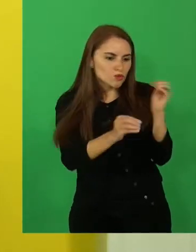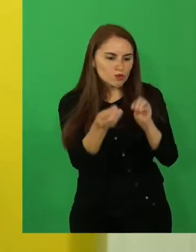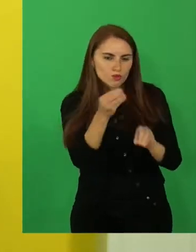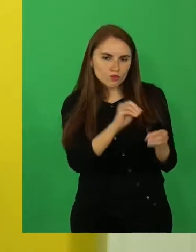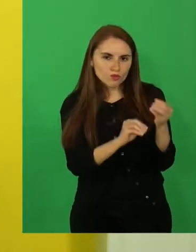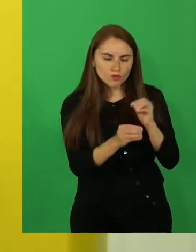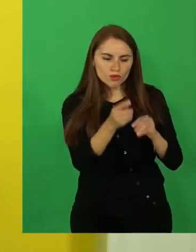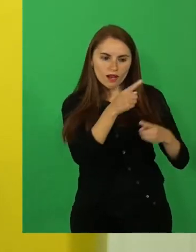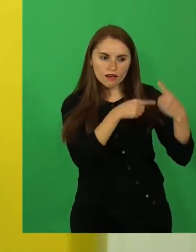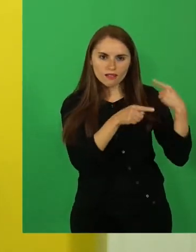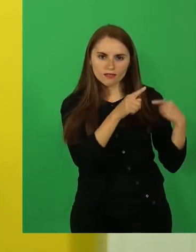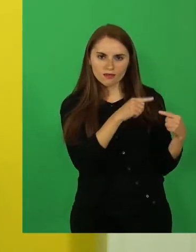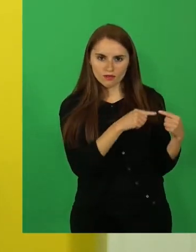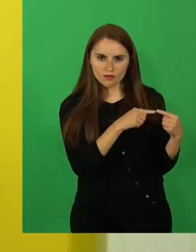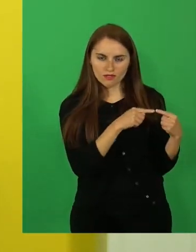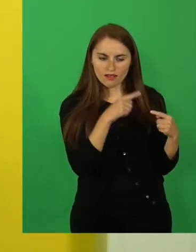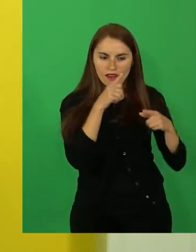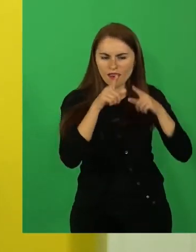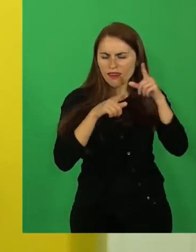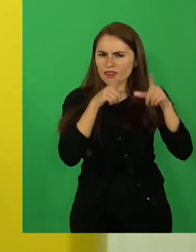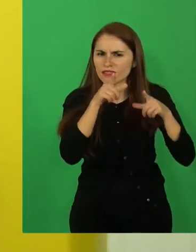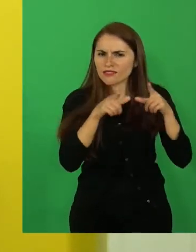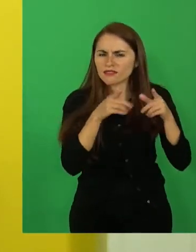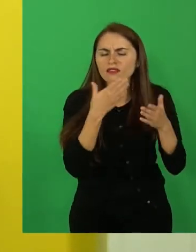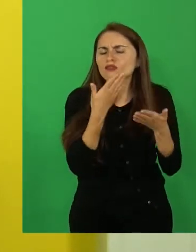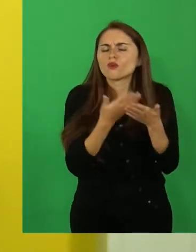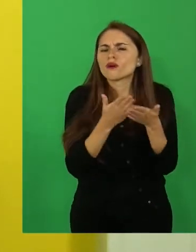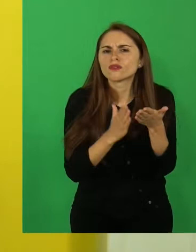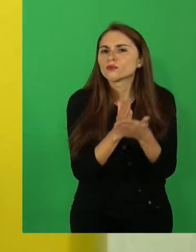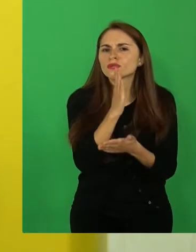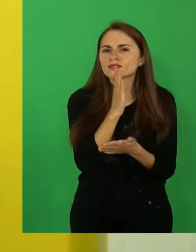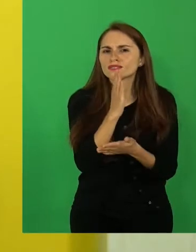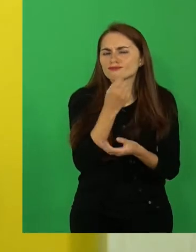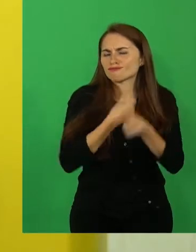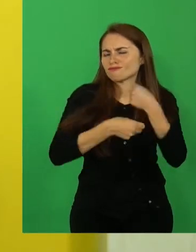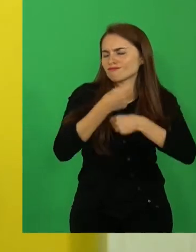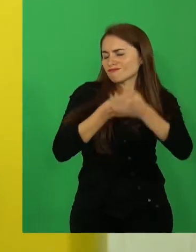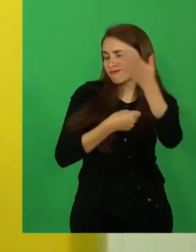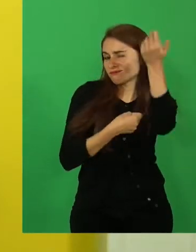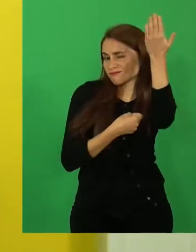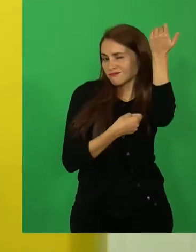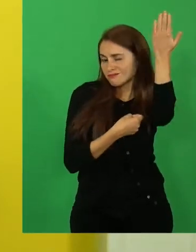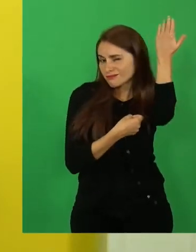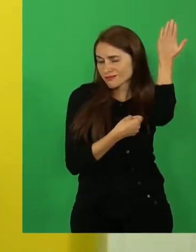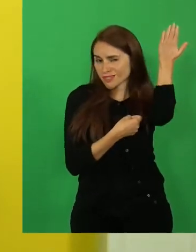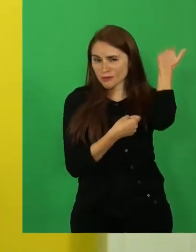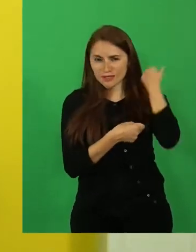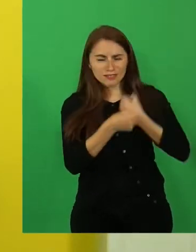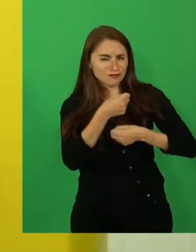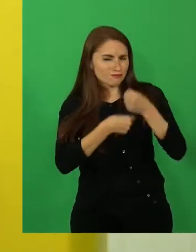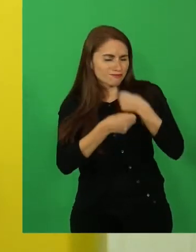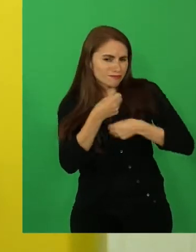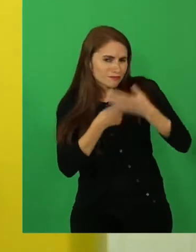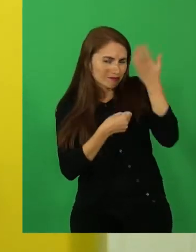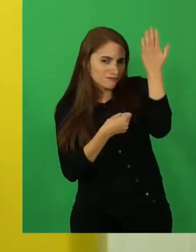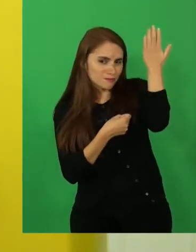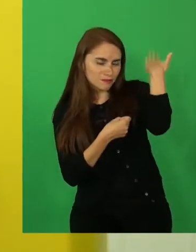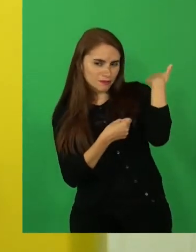Las leyendas existen desde hace muchos, pero cientos de años.